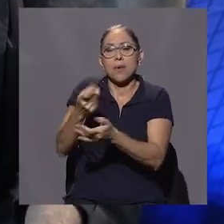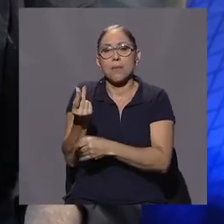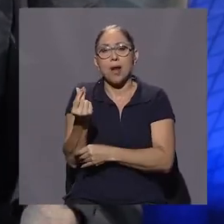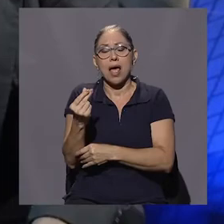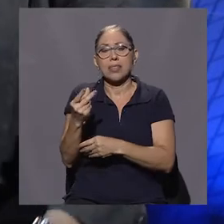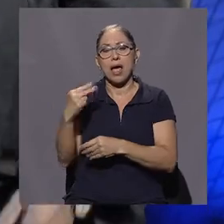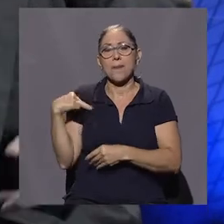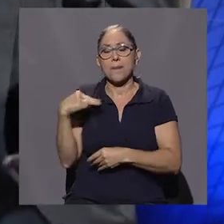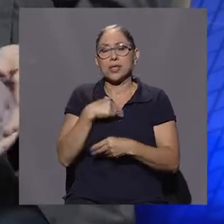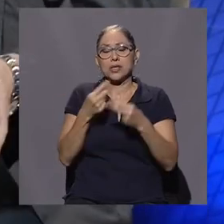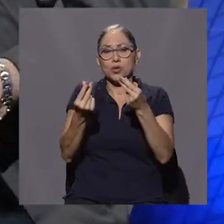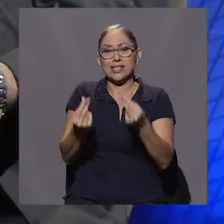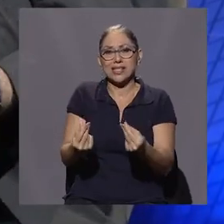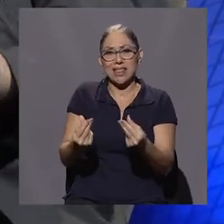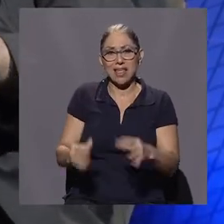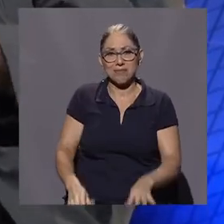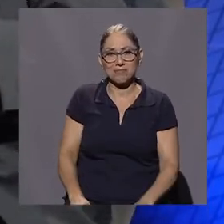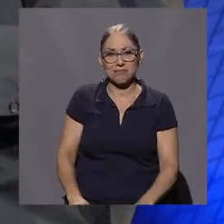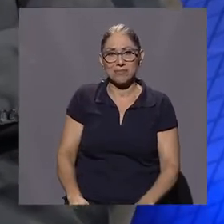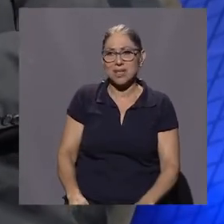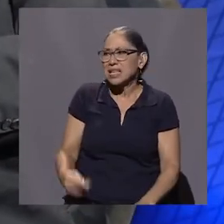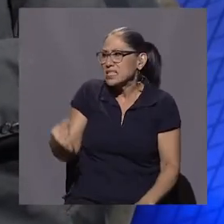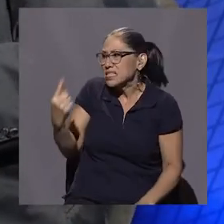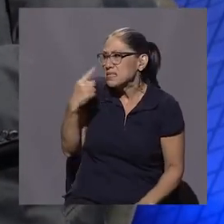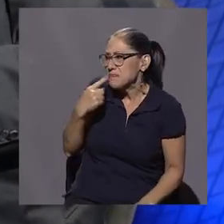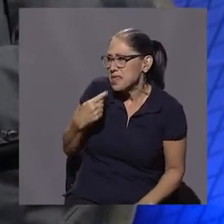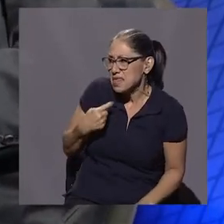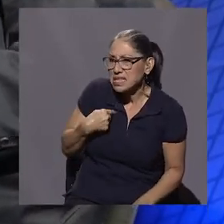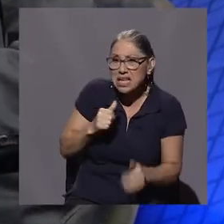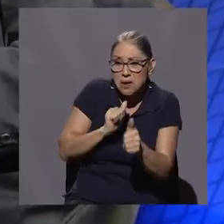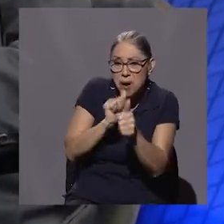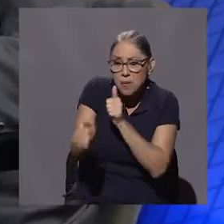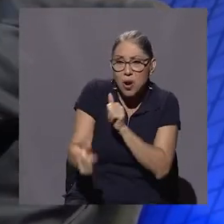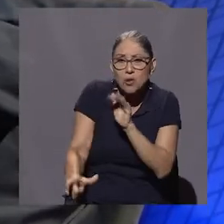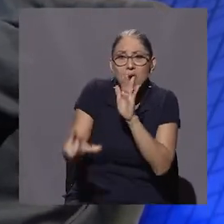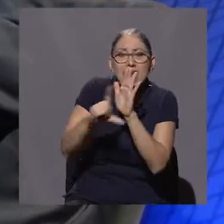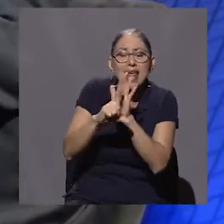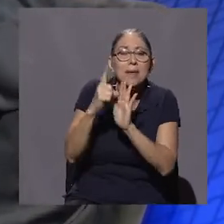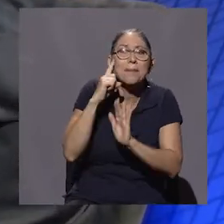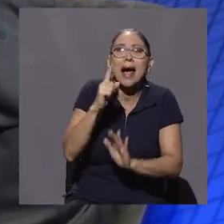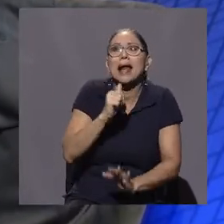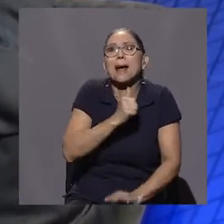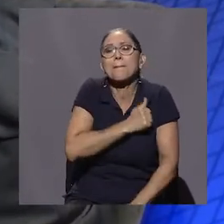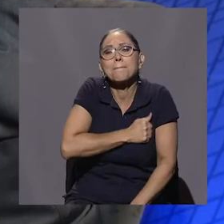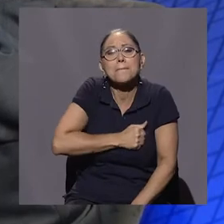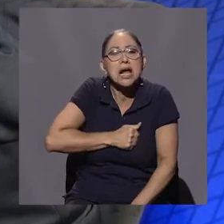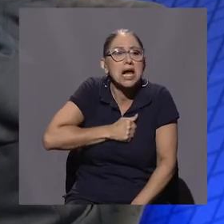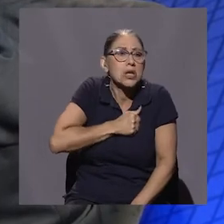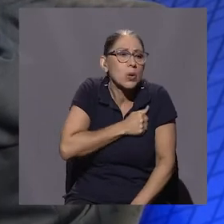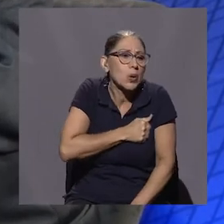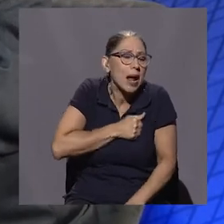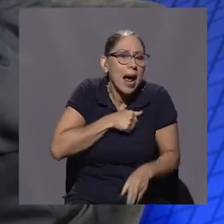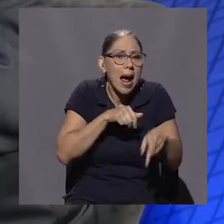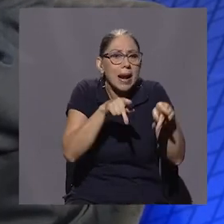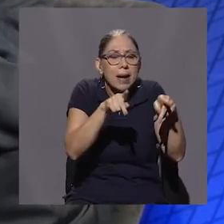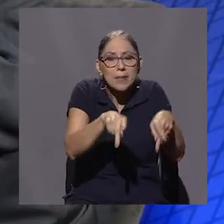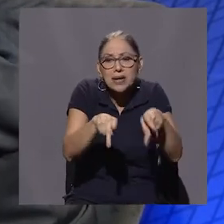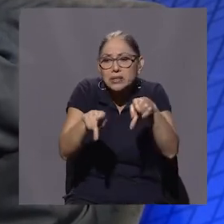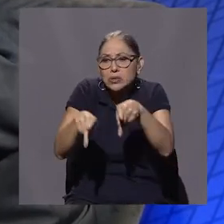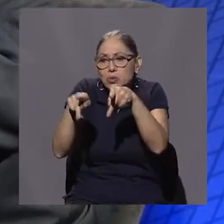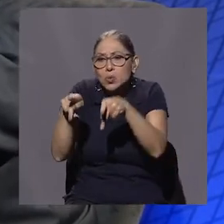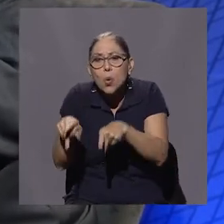Entonces, si a mí me dicen que van a pasar una ley para perdonar las deudas que tienen gente que se ha tenido que poner